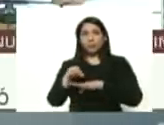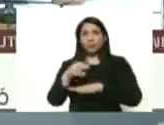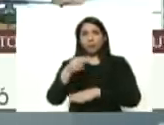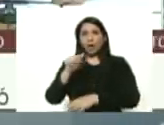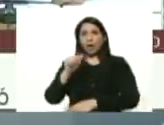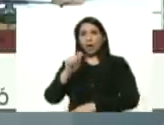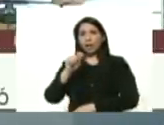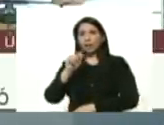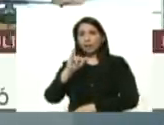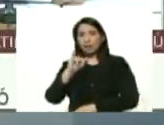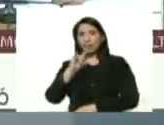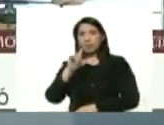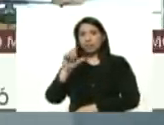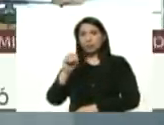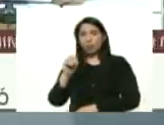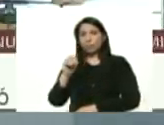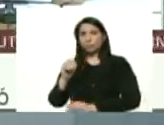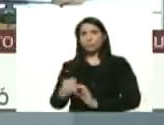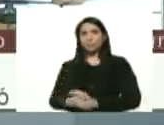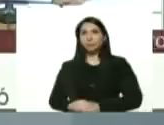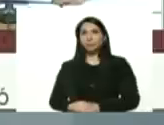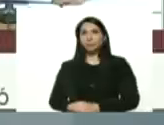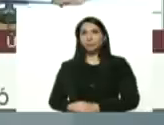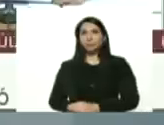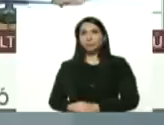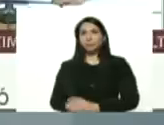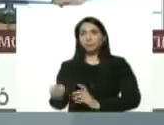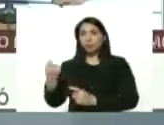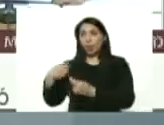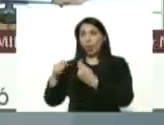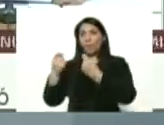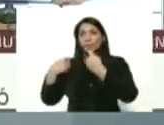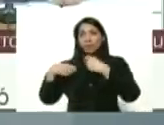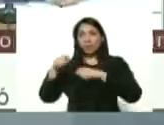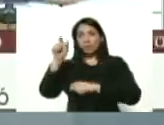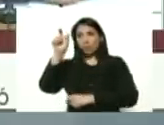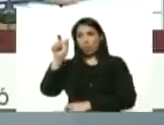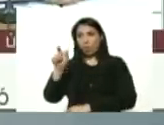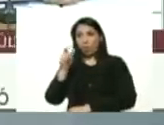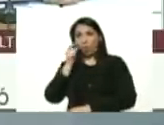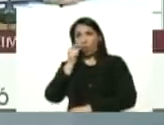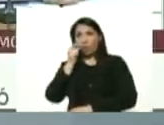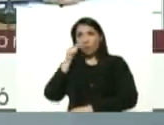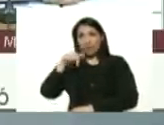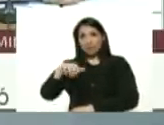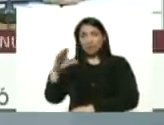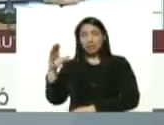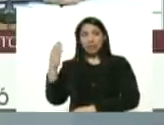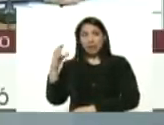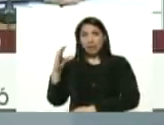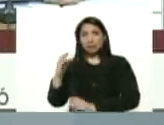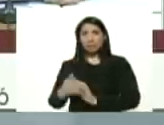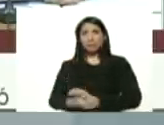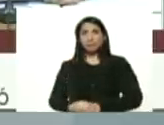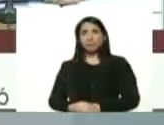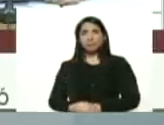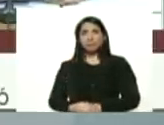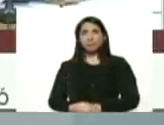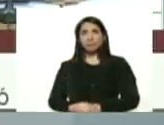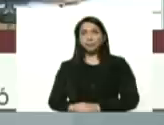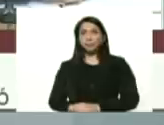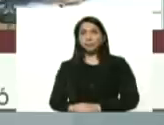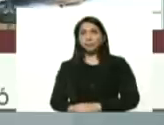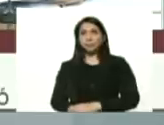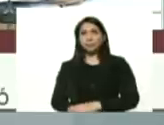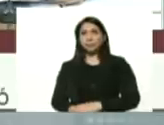en la bollera comerciante aquí en la bollera en el